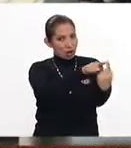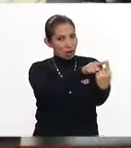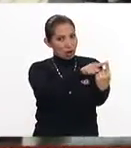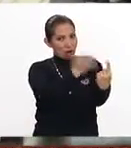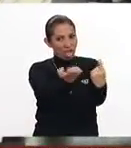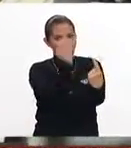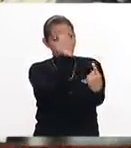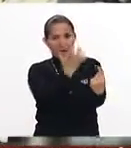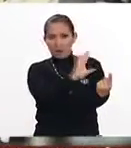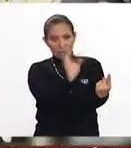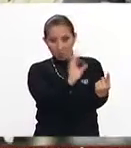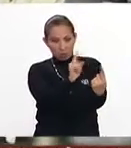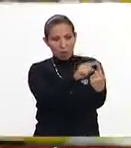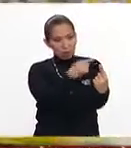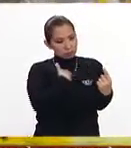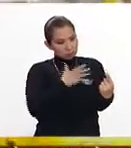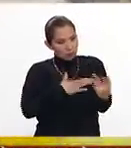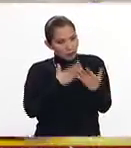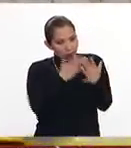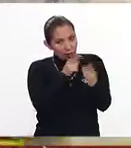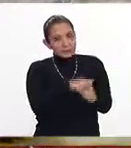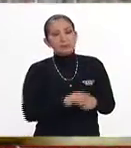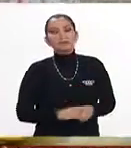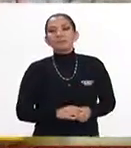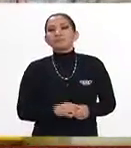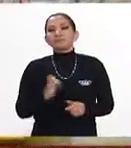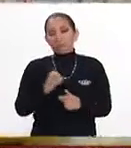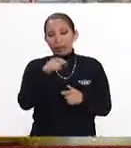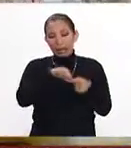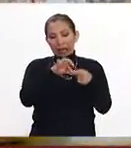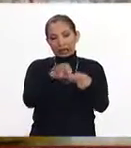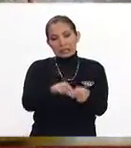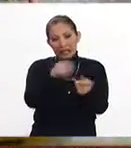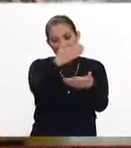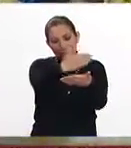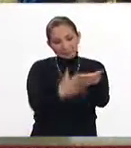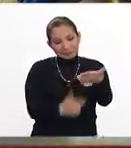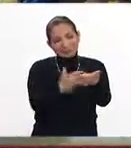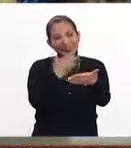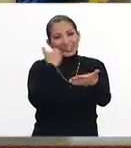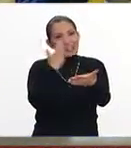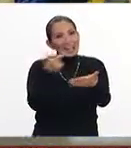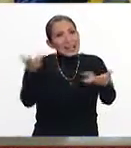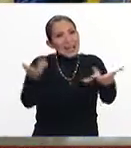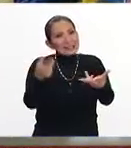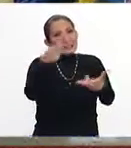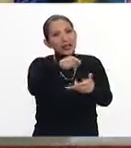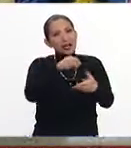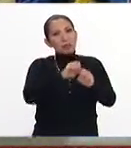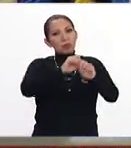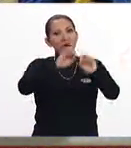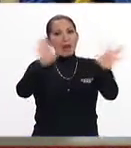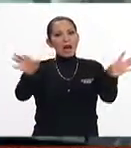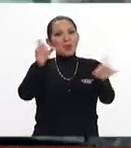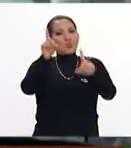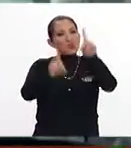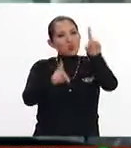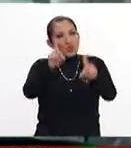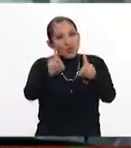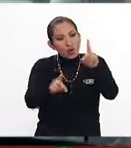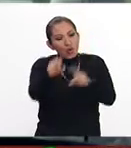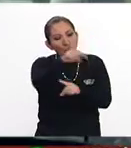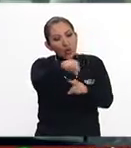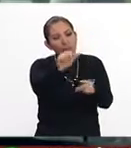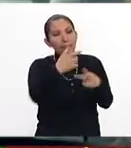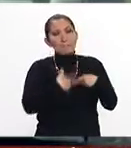dejo el poder. Luego, entonces, esta guía, pues, busca generarle y aclararle estas dudas a